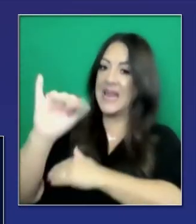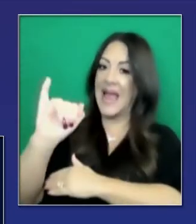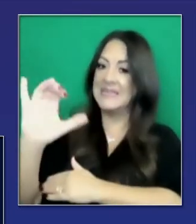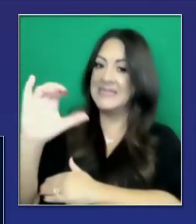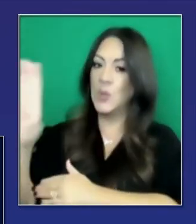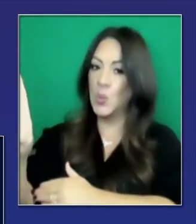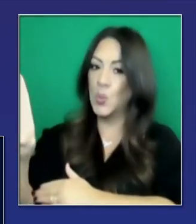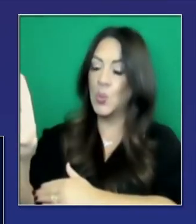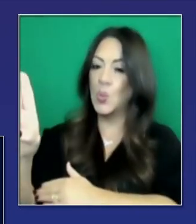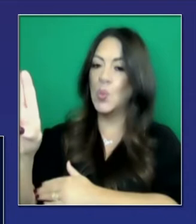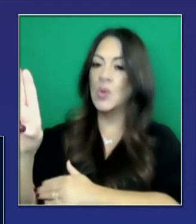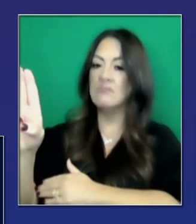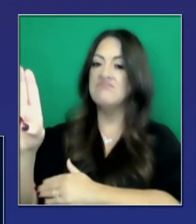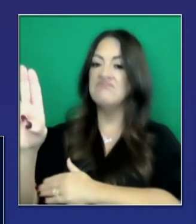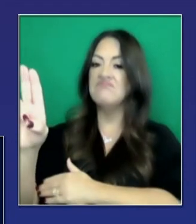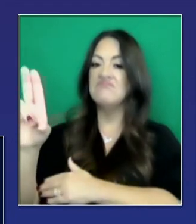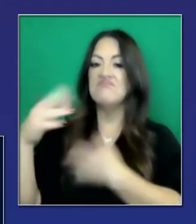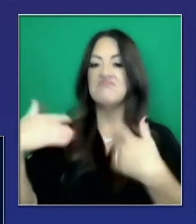intensivo.